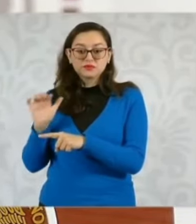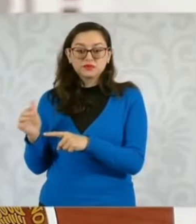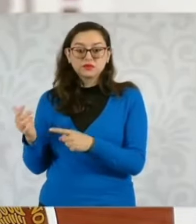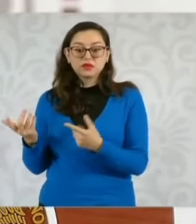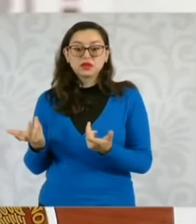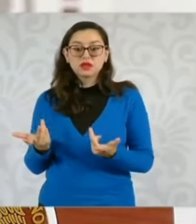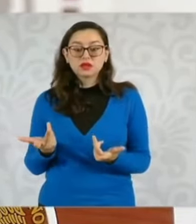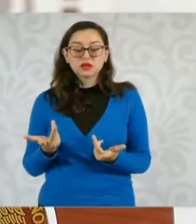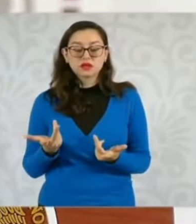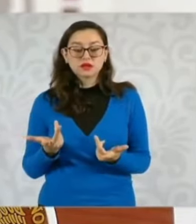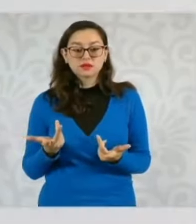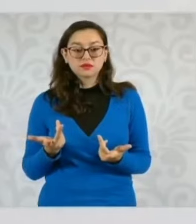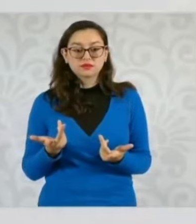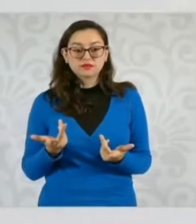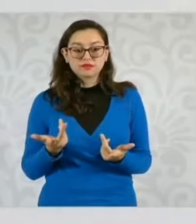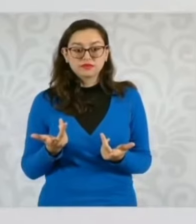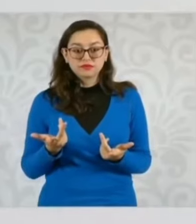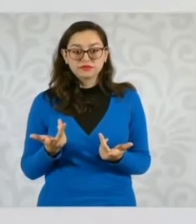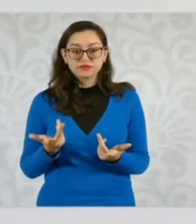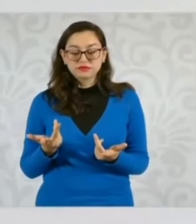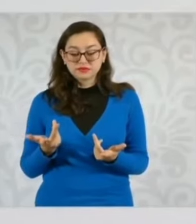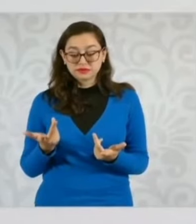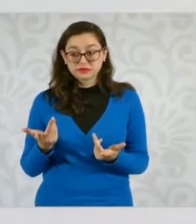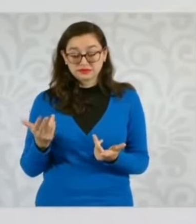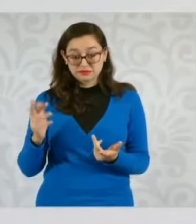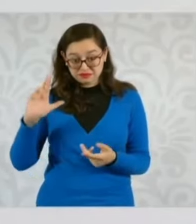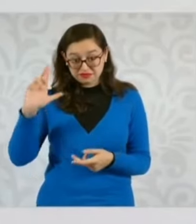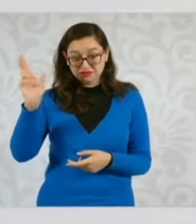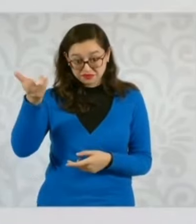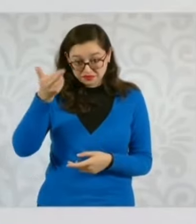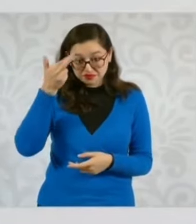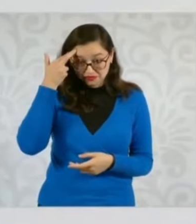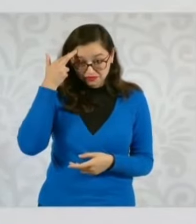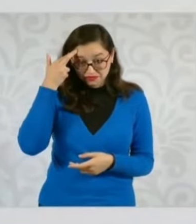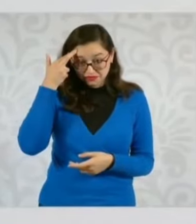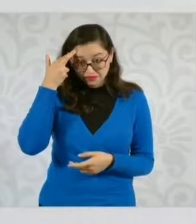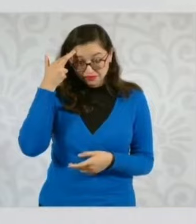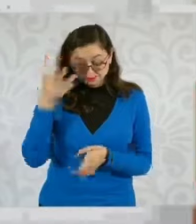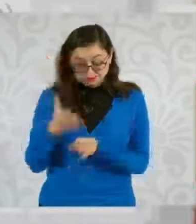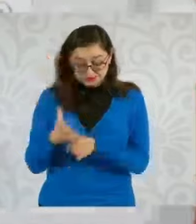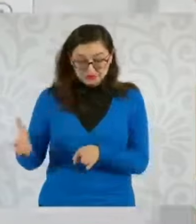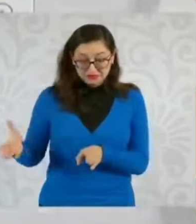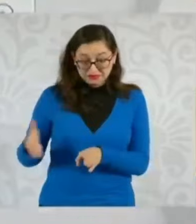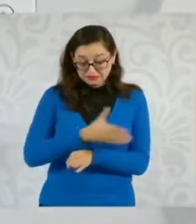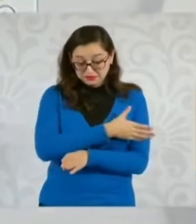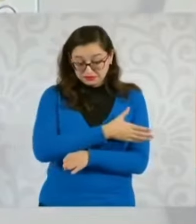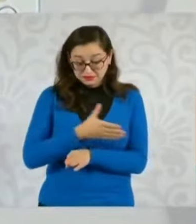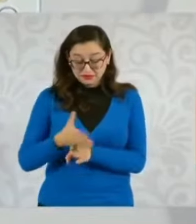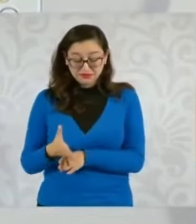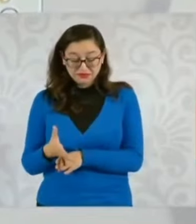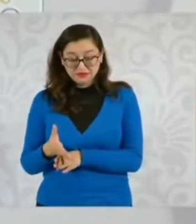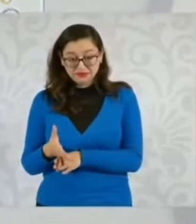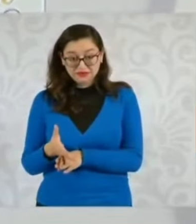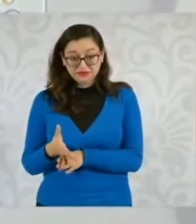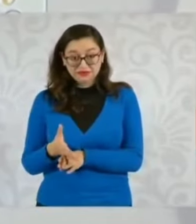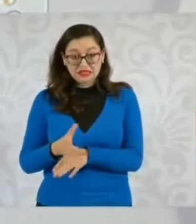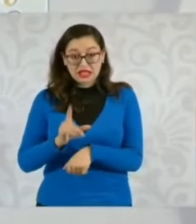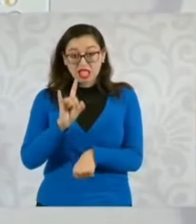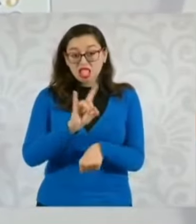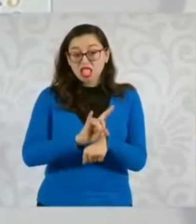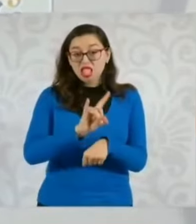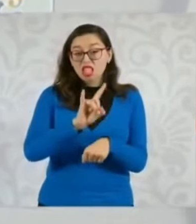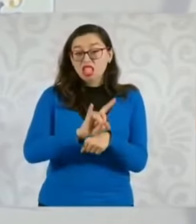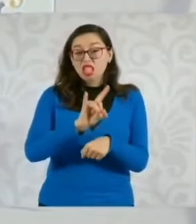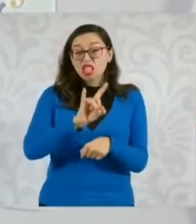el montaje de Florán Cacés es previo, es cuando